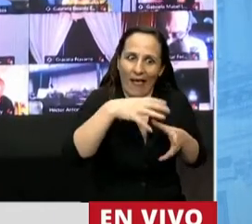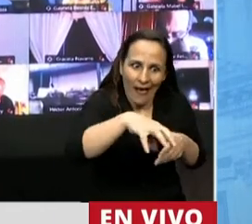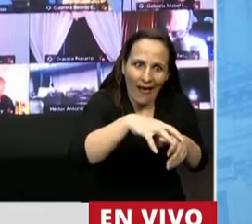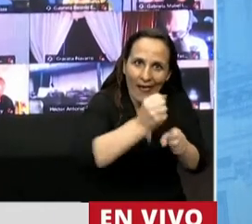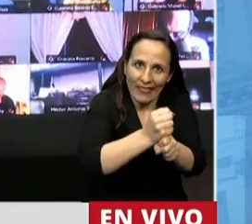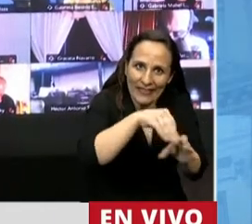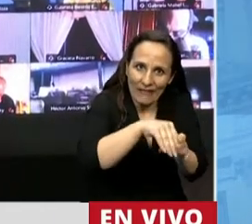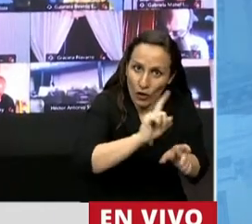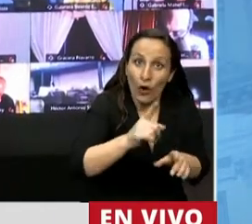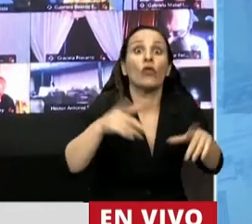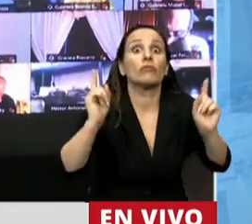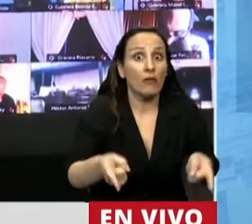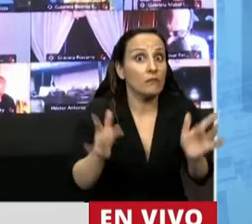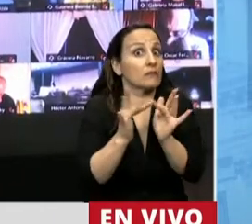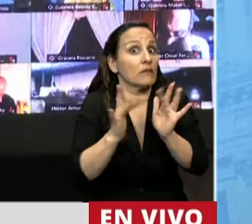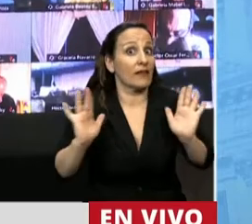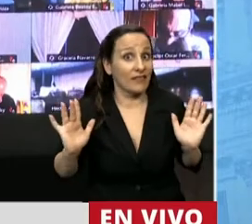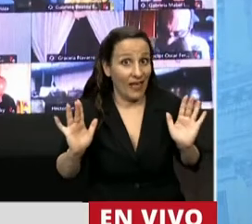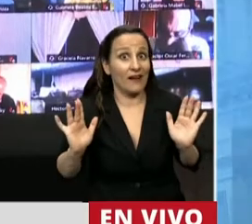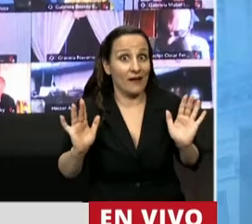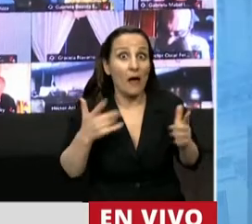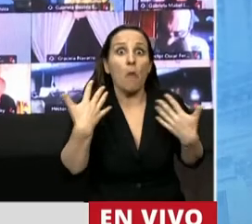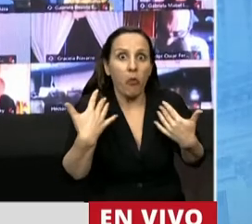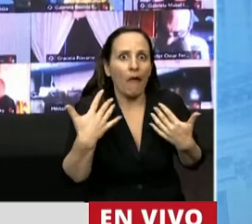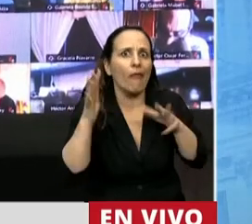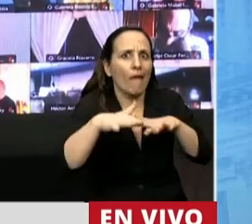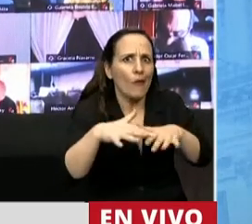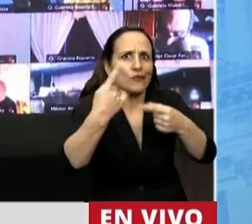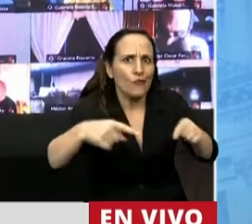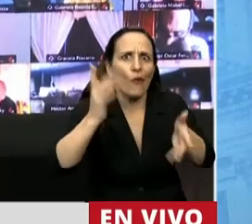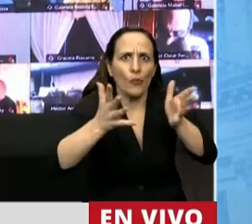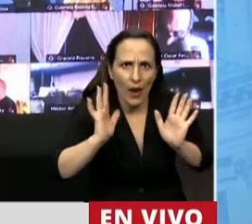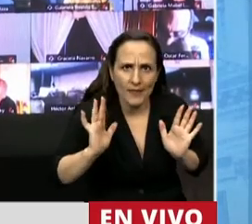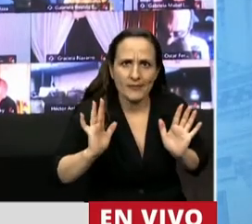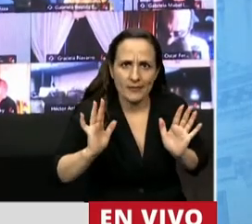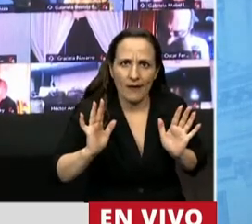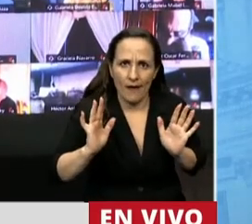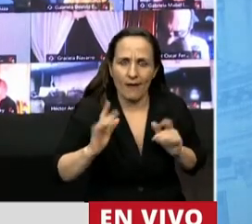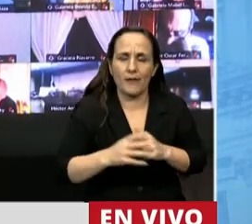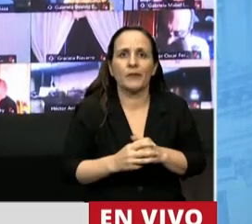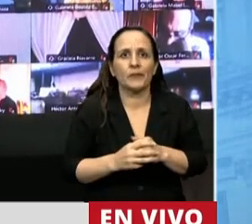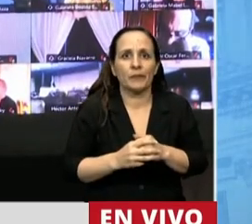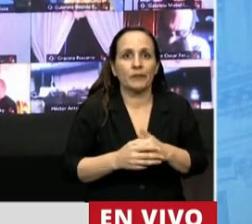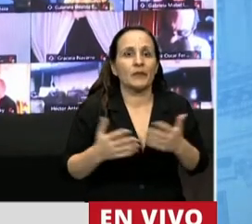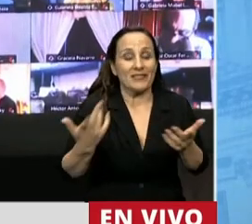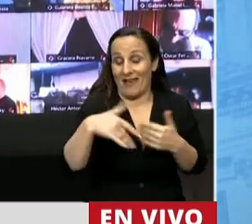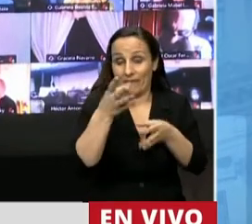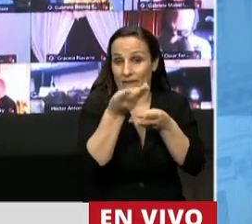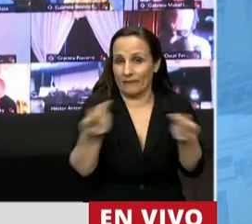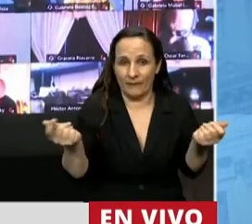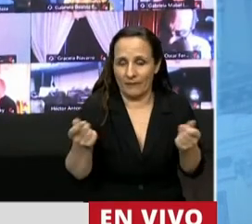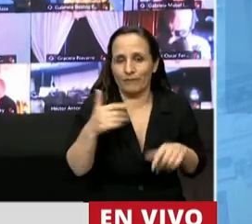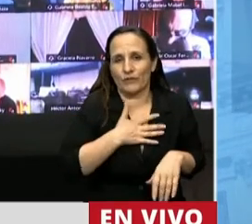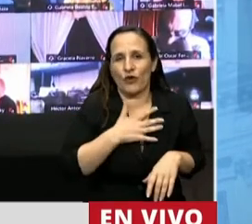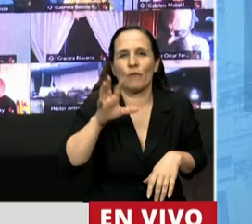por internet están contempladas situaciones de acoso o de violencia. Para ir terminando, como